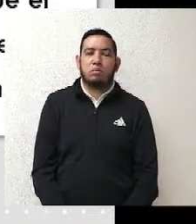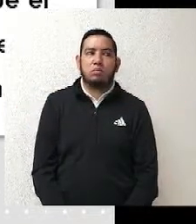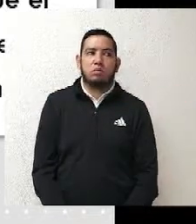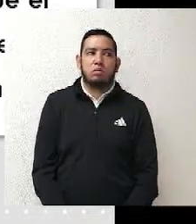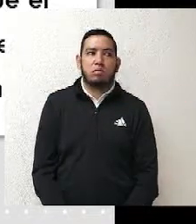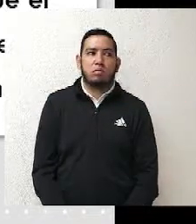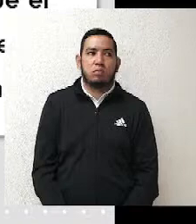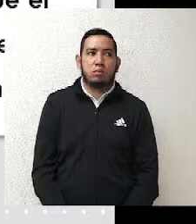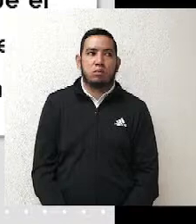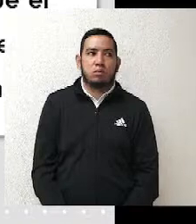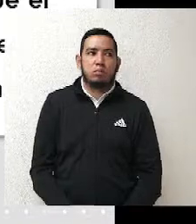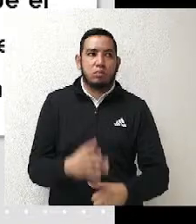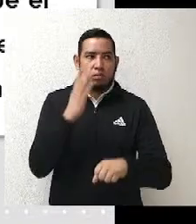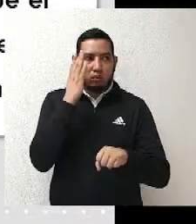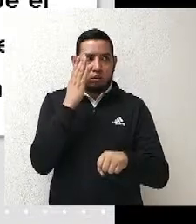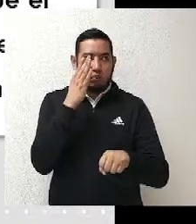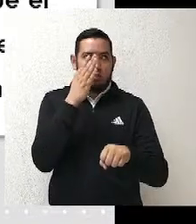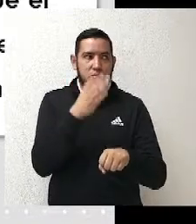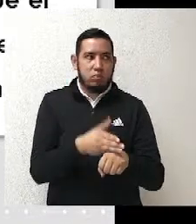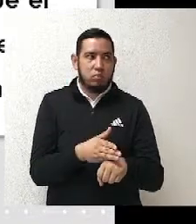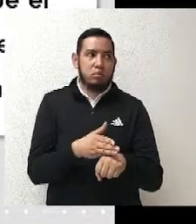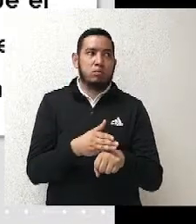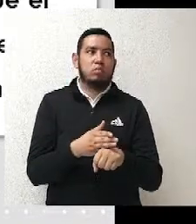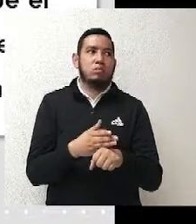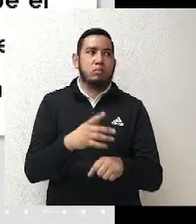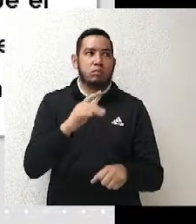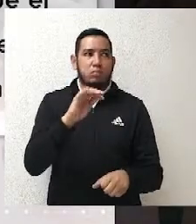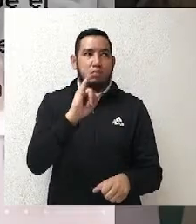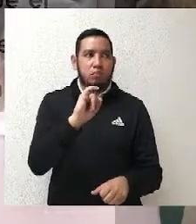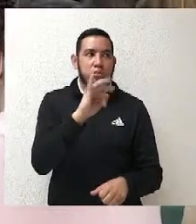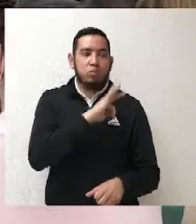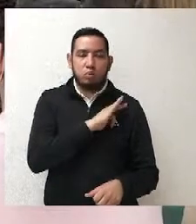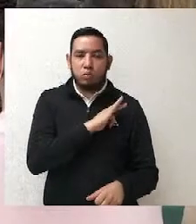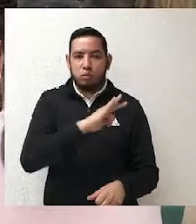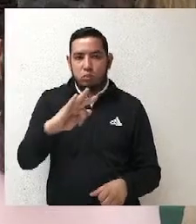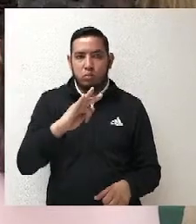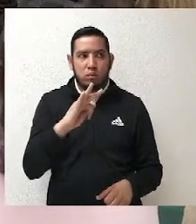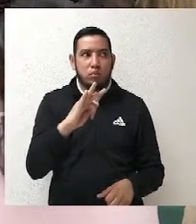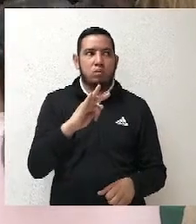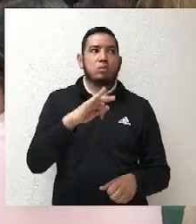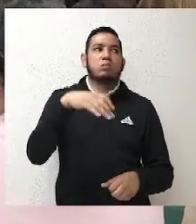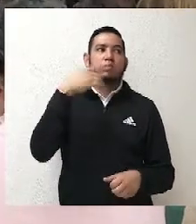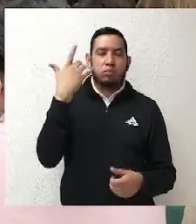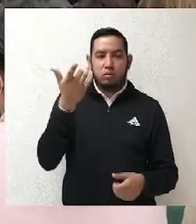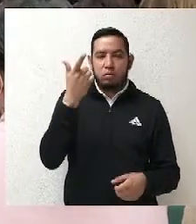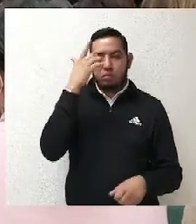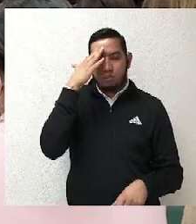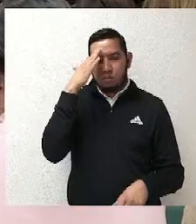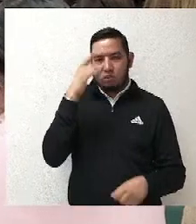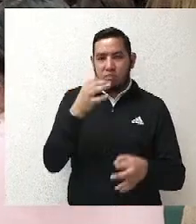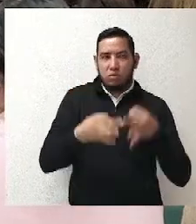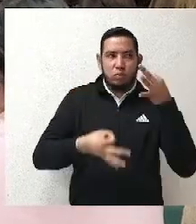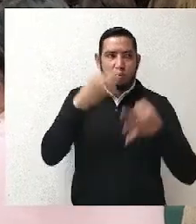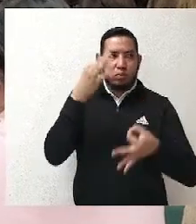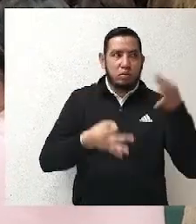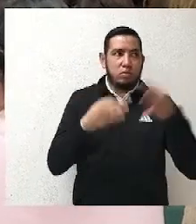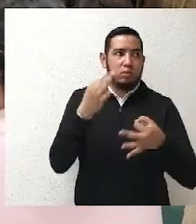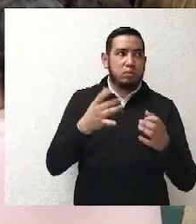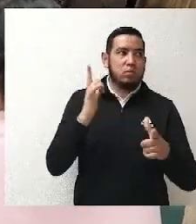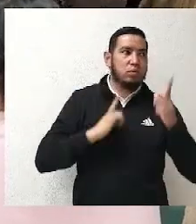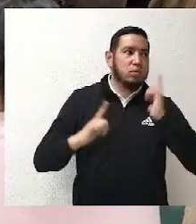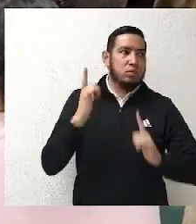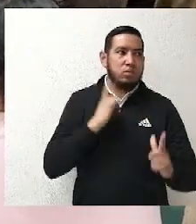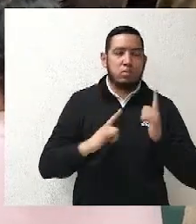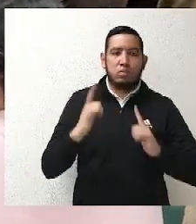¿Qué dijimos? La sentencia sí fue exhaustiva, ya que el tribunal local se pronunció sobre cada uno de los agravios del actor. Ahí traía como